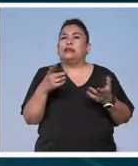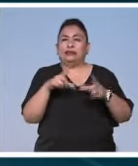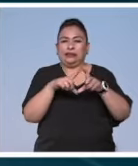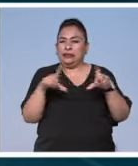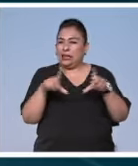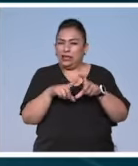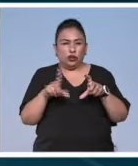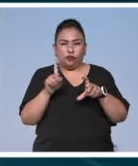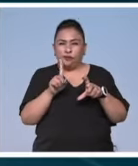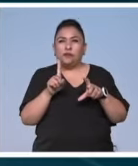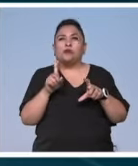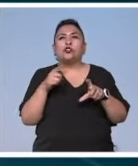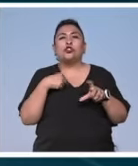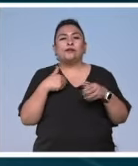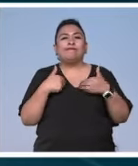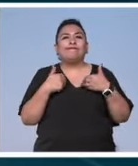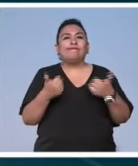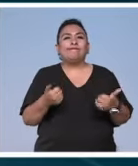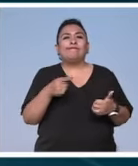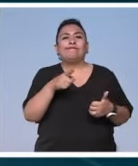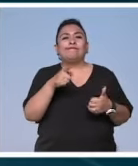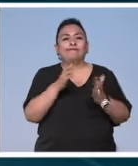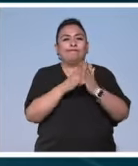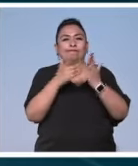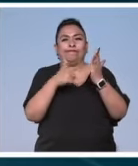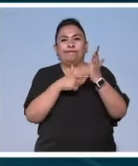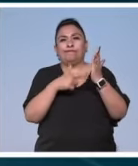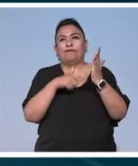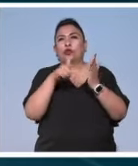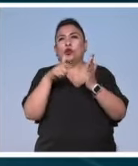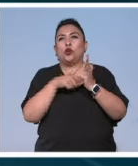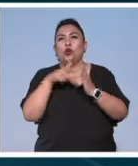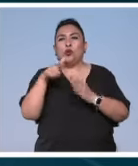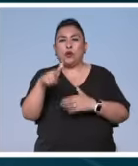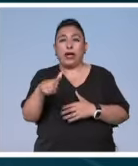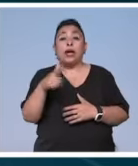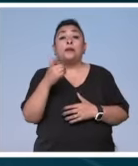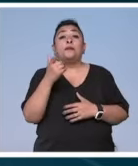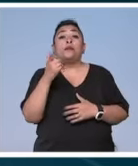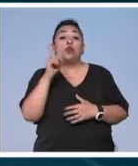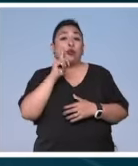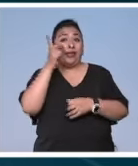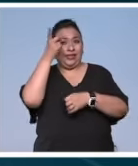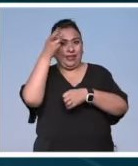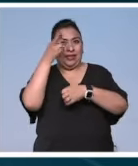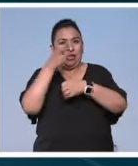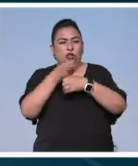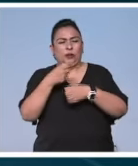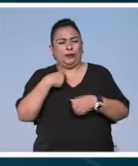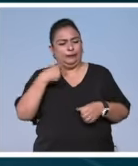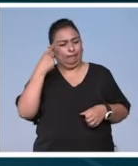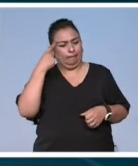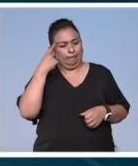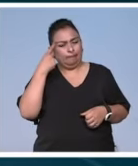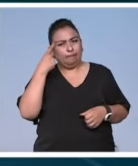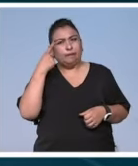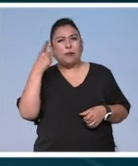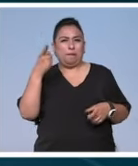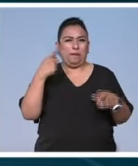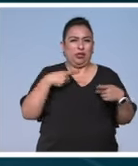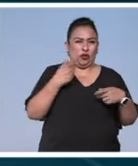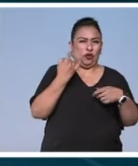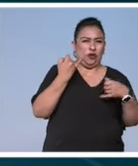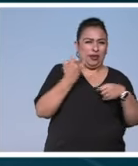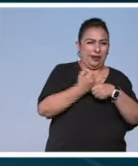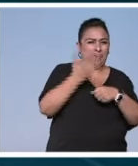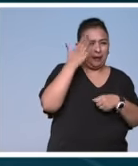texto sino desde la interpretación directa de la novela en un estudio la directora del montaje se preguntaba junto con el protagonista